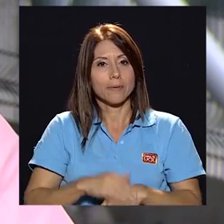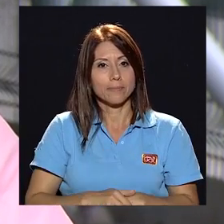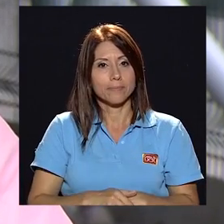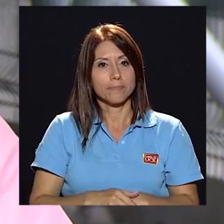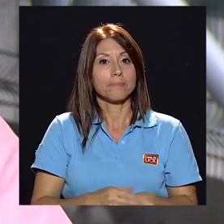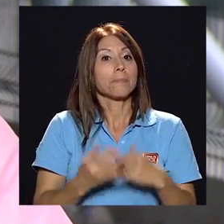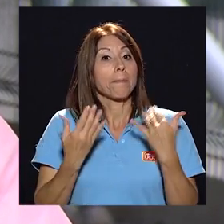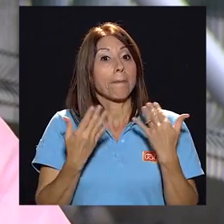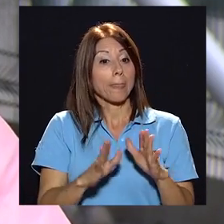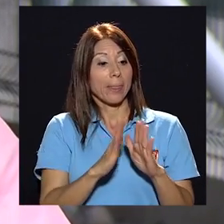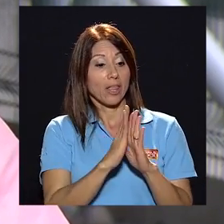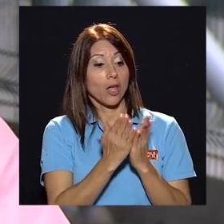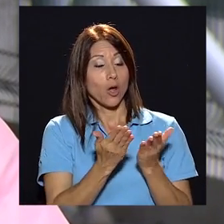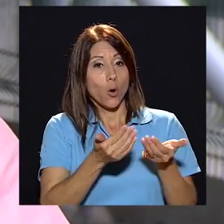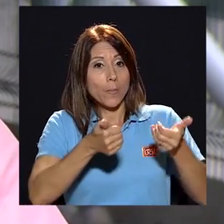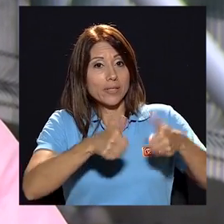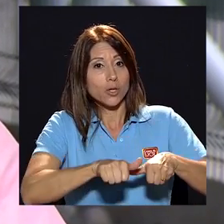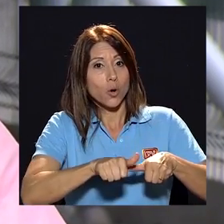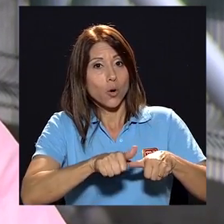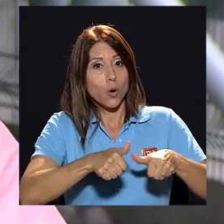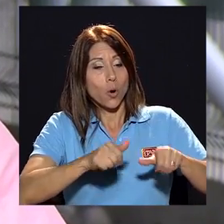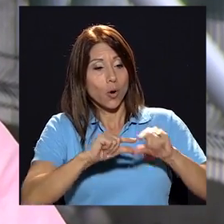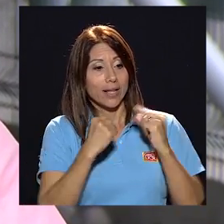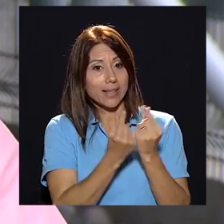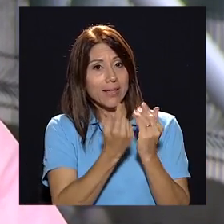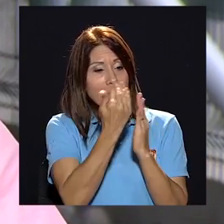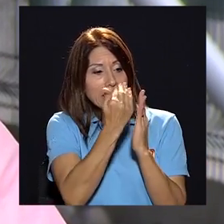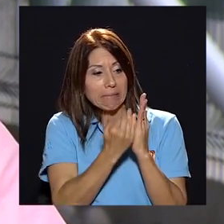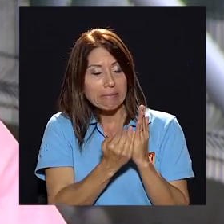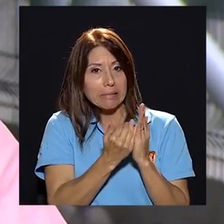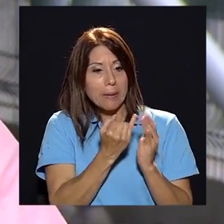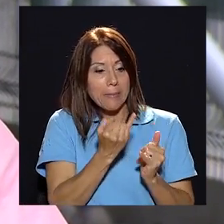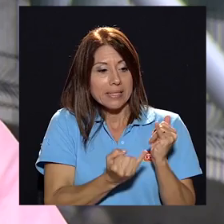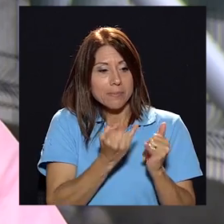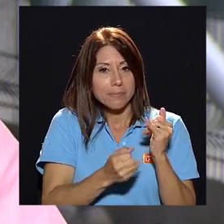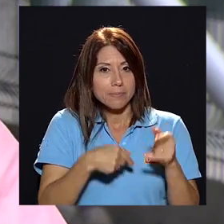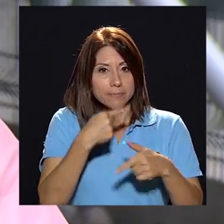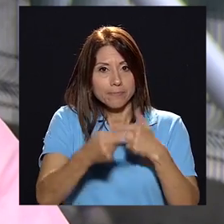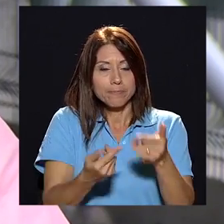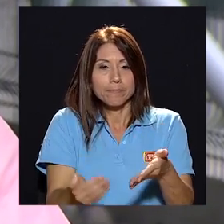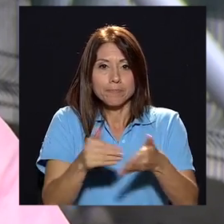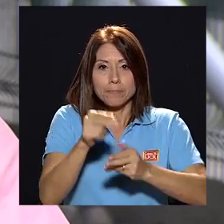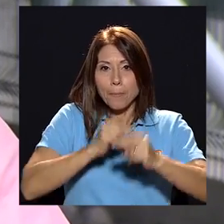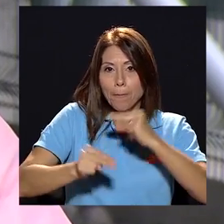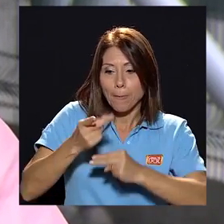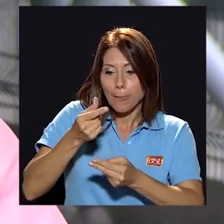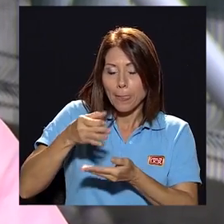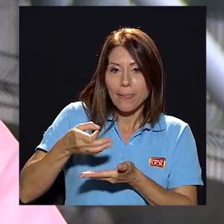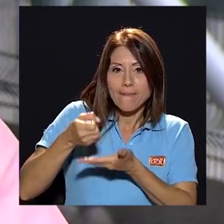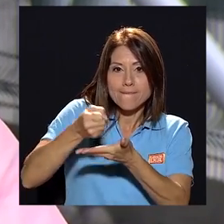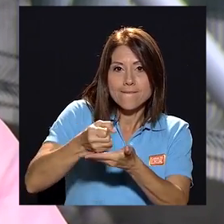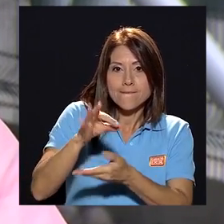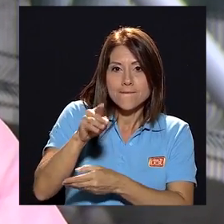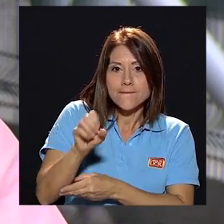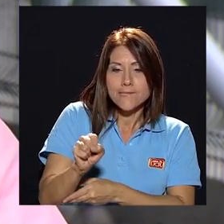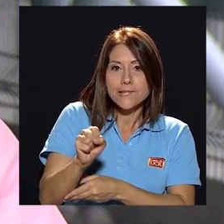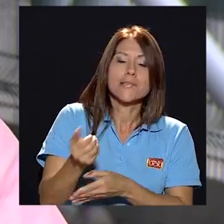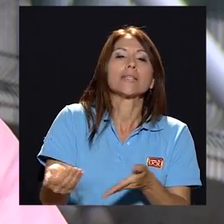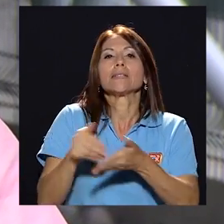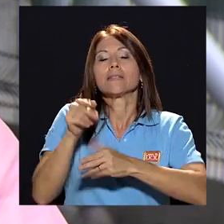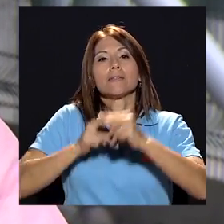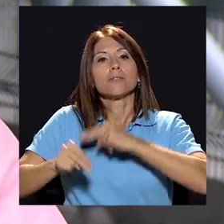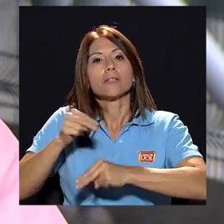tenemos el vencimiento de la convención colectiva la negociación del FES y la revisión del sistema salarial